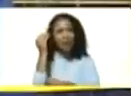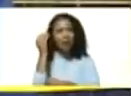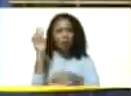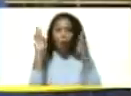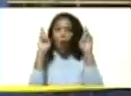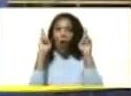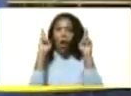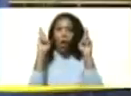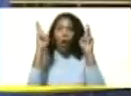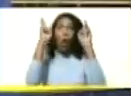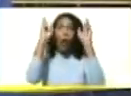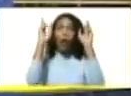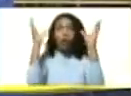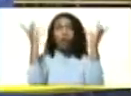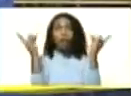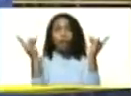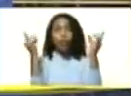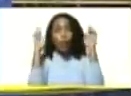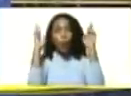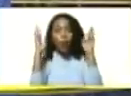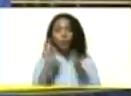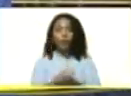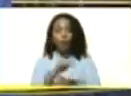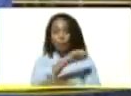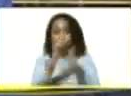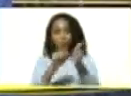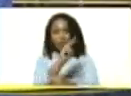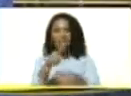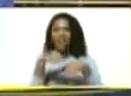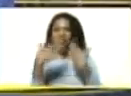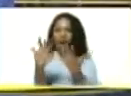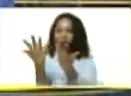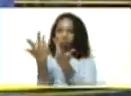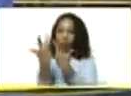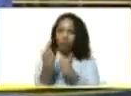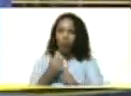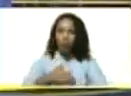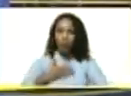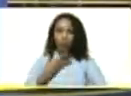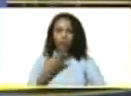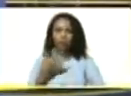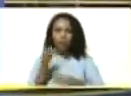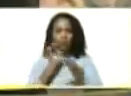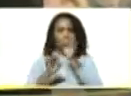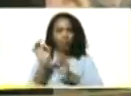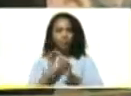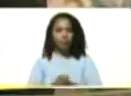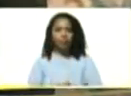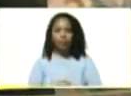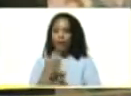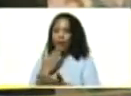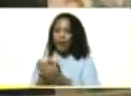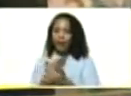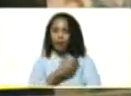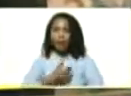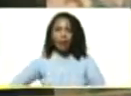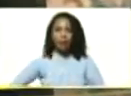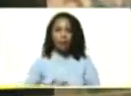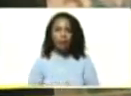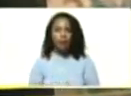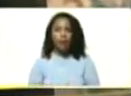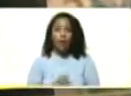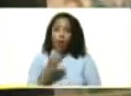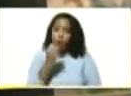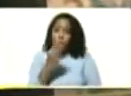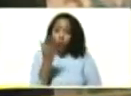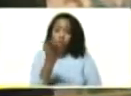hinchala, ojalá, vicepresidenta, ¿qué me puede comentar de este efecto boomerang, por favor? Gracias, presidente. Bueno, tal